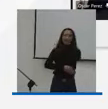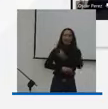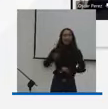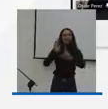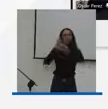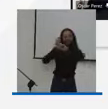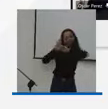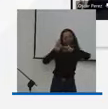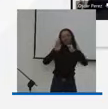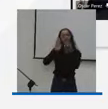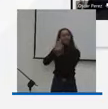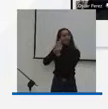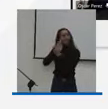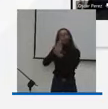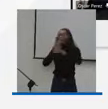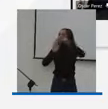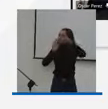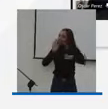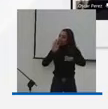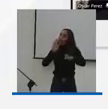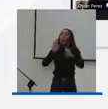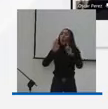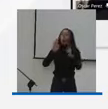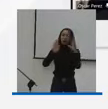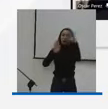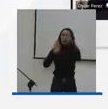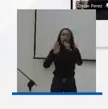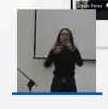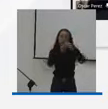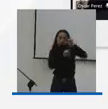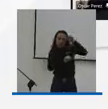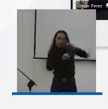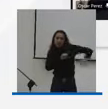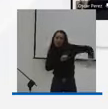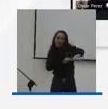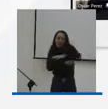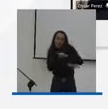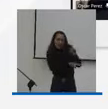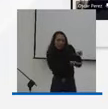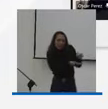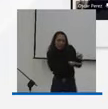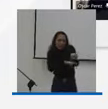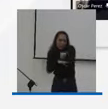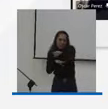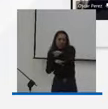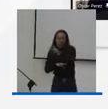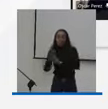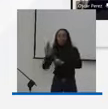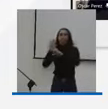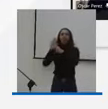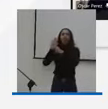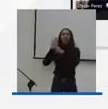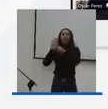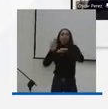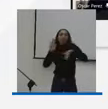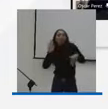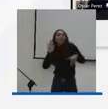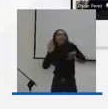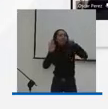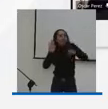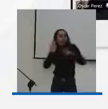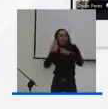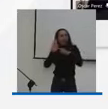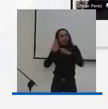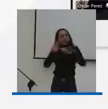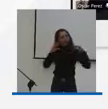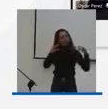hora, se requería, se necesitaba para ir paralelo con la gestión que viene haciendo el ministro. Entonces, no es